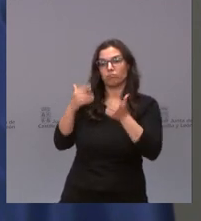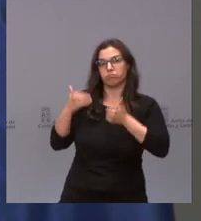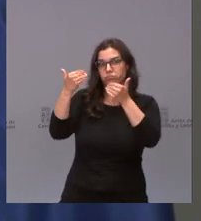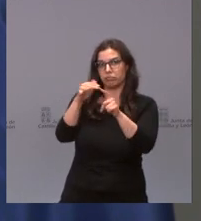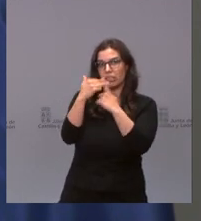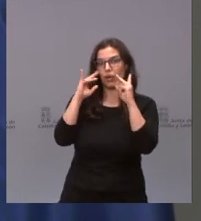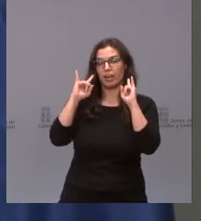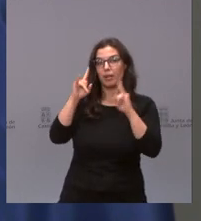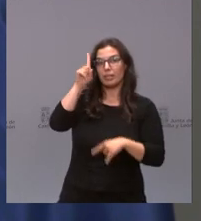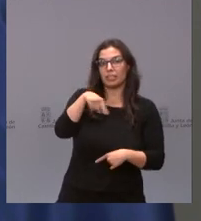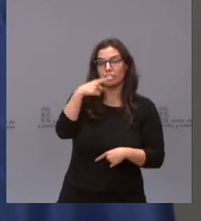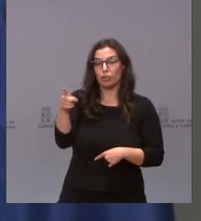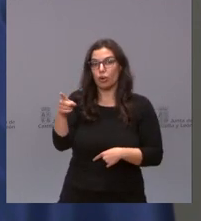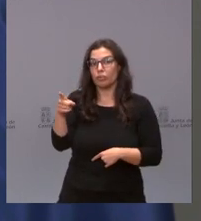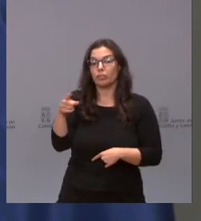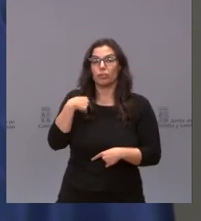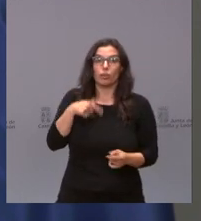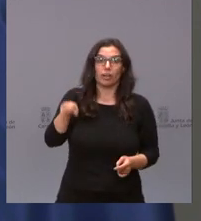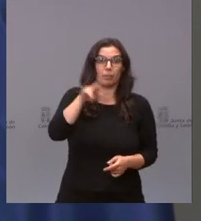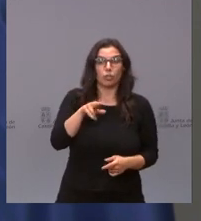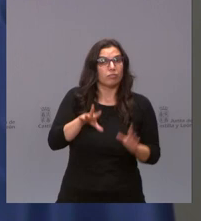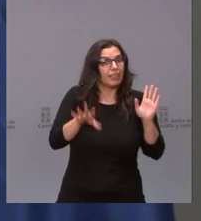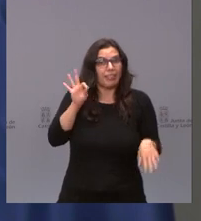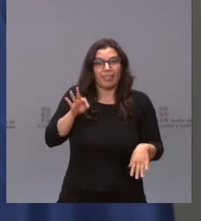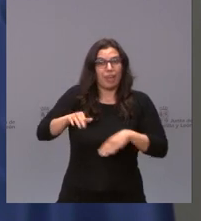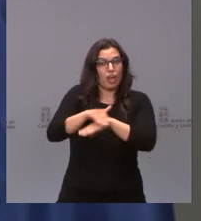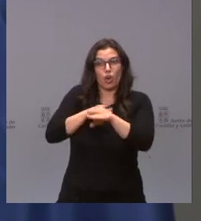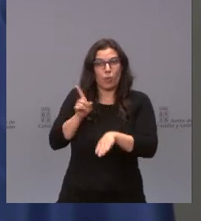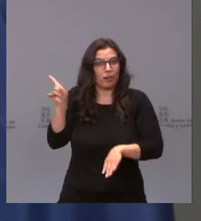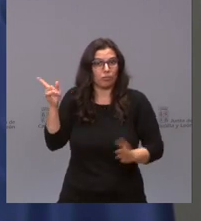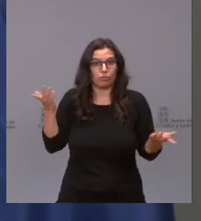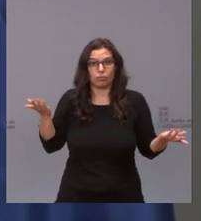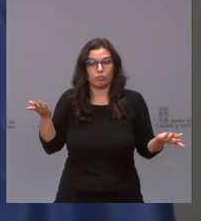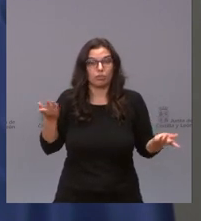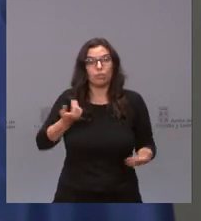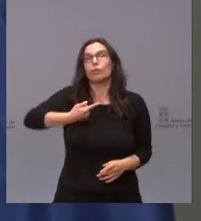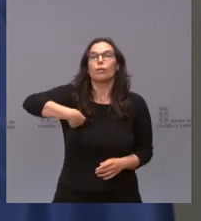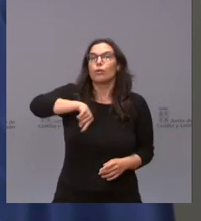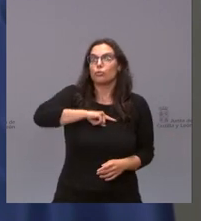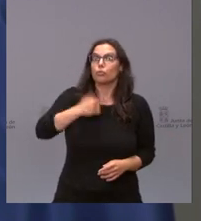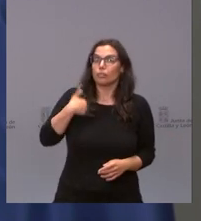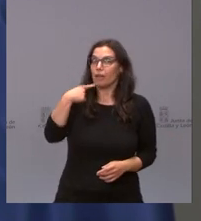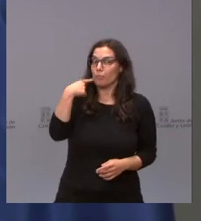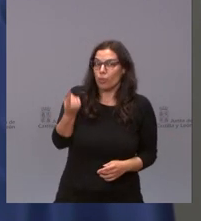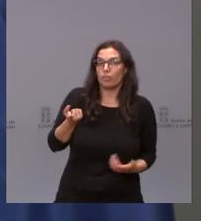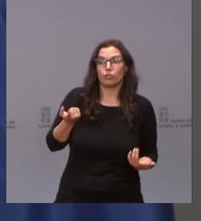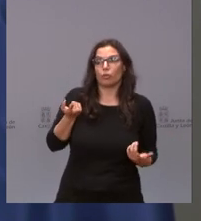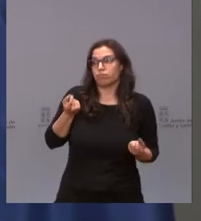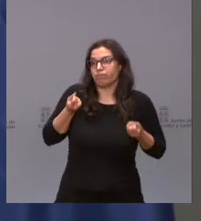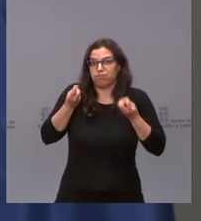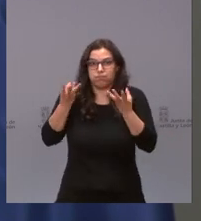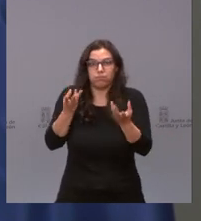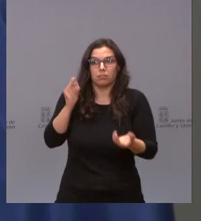insisto que no le corresponde al gobierno tomar esa decisión, le corresponde al gobierno. Y nosotros le hemos dicho ya no sé cuántas veces